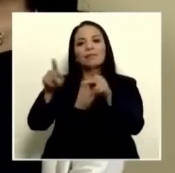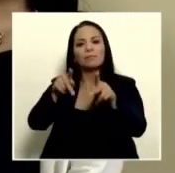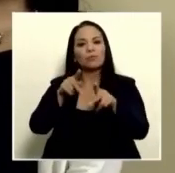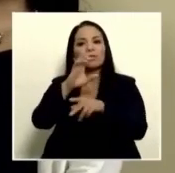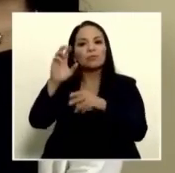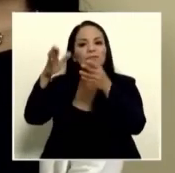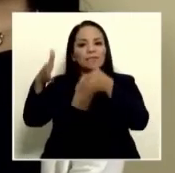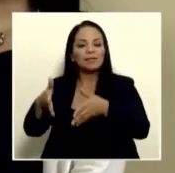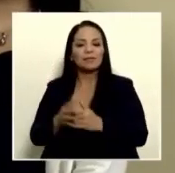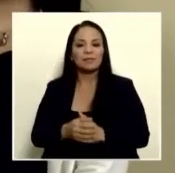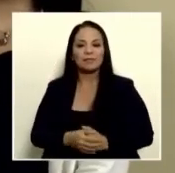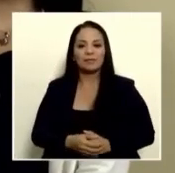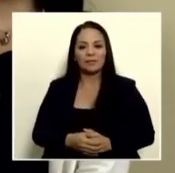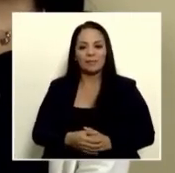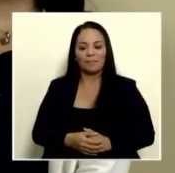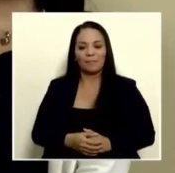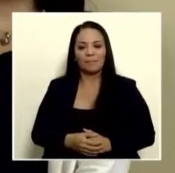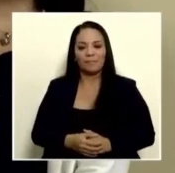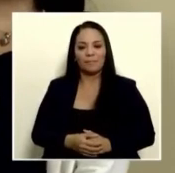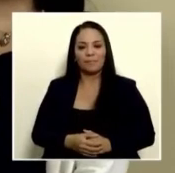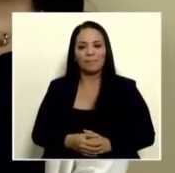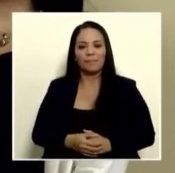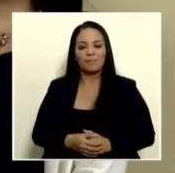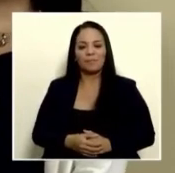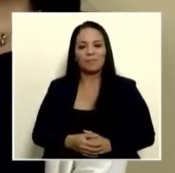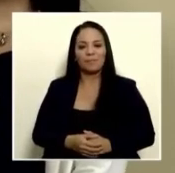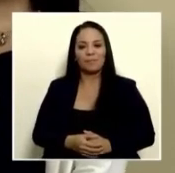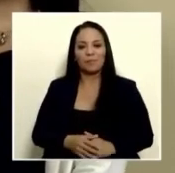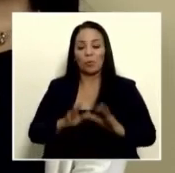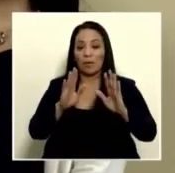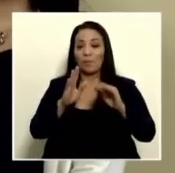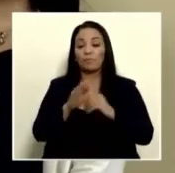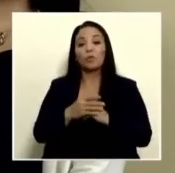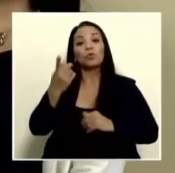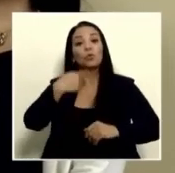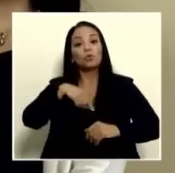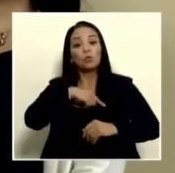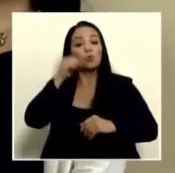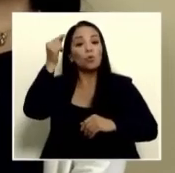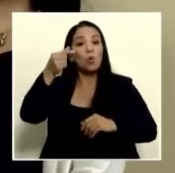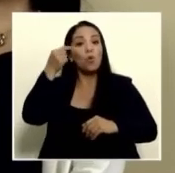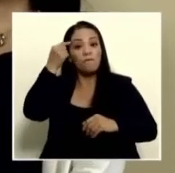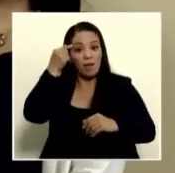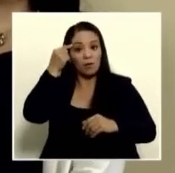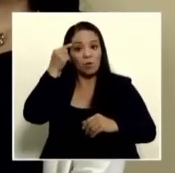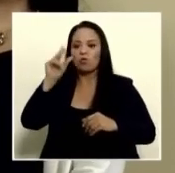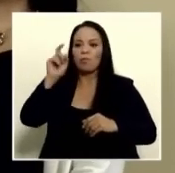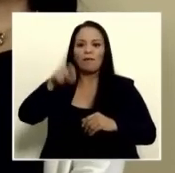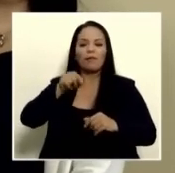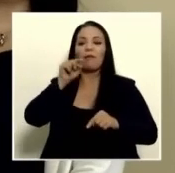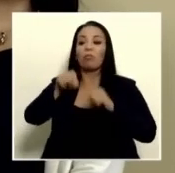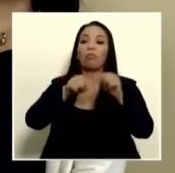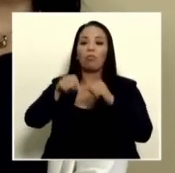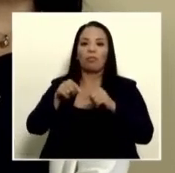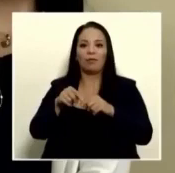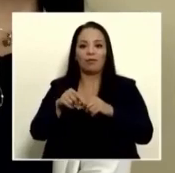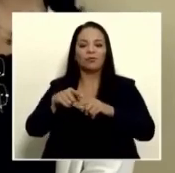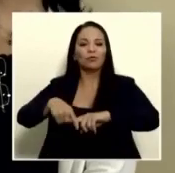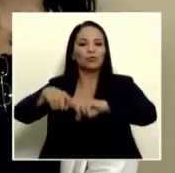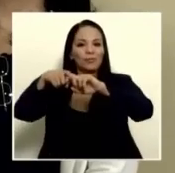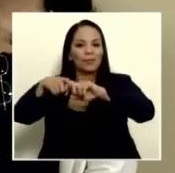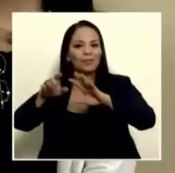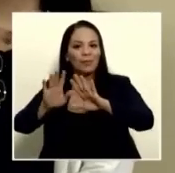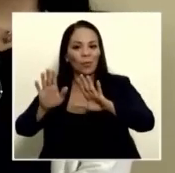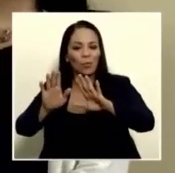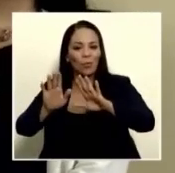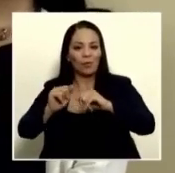porque el gobierno les quita les suspende hasta que digan que van a hacer si no porque es que se lo dieron